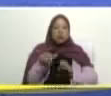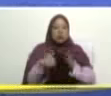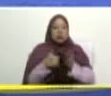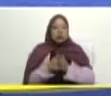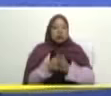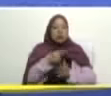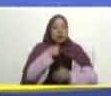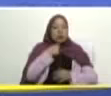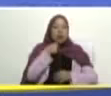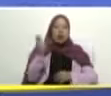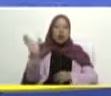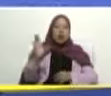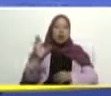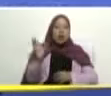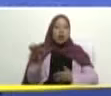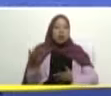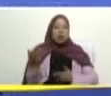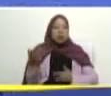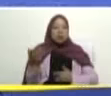más Caracas la capital